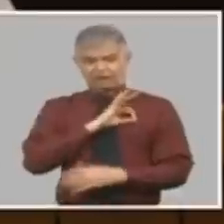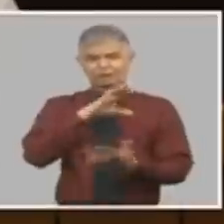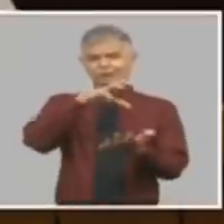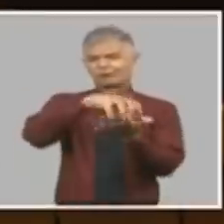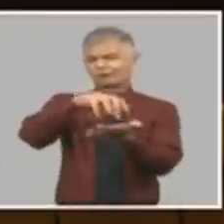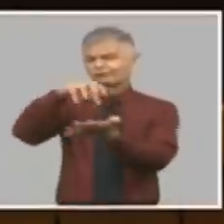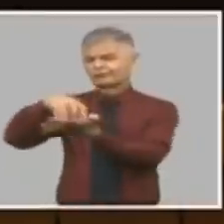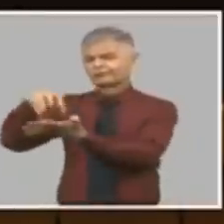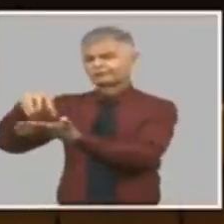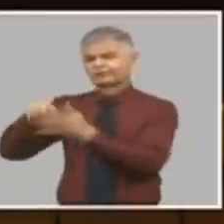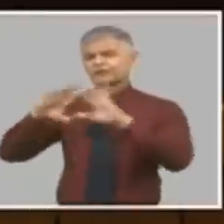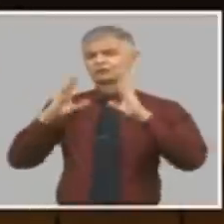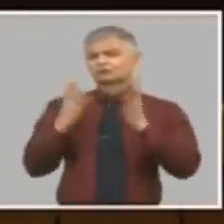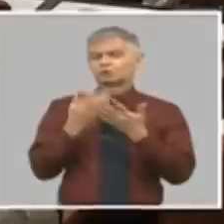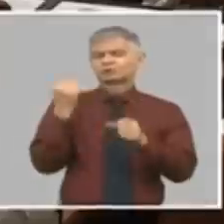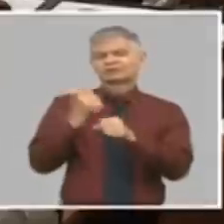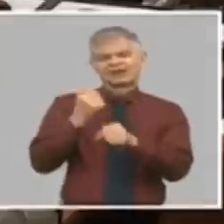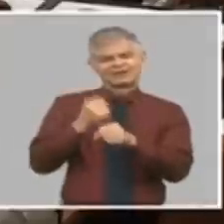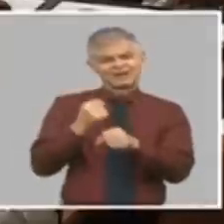es determinante